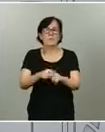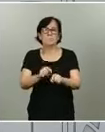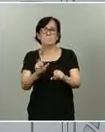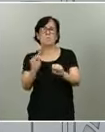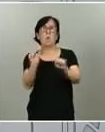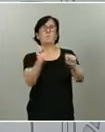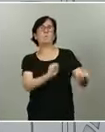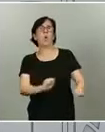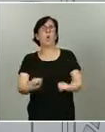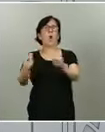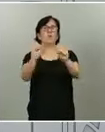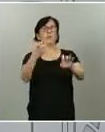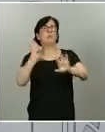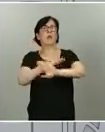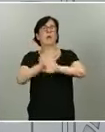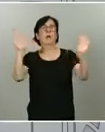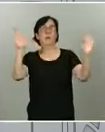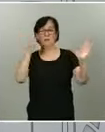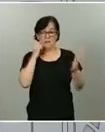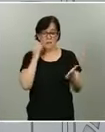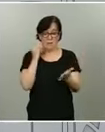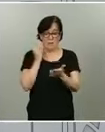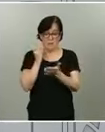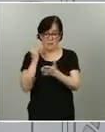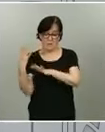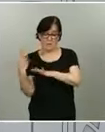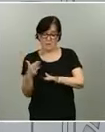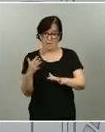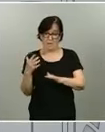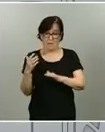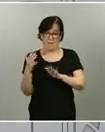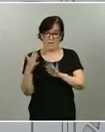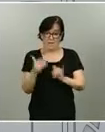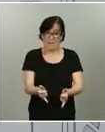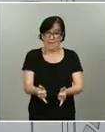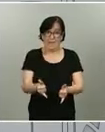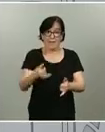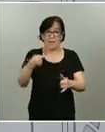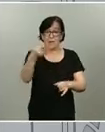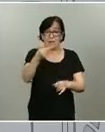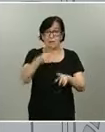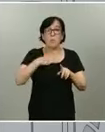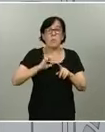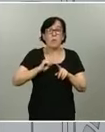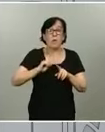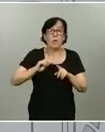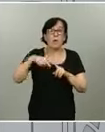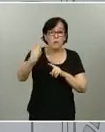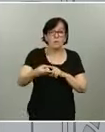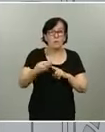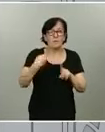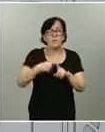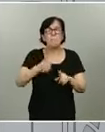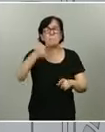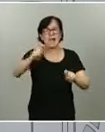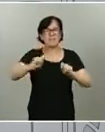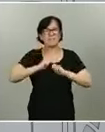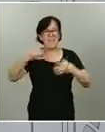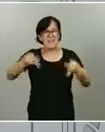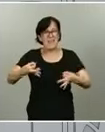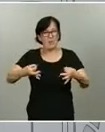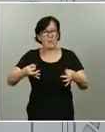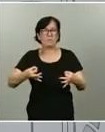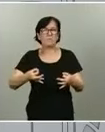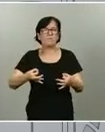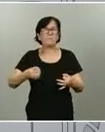si un test a la llegada es negativo no implica que no lo sea después. El que más nos podría dar seguridad podría ser las famosas